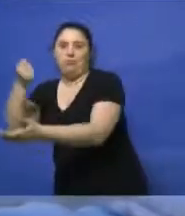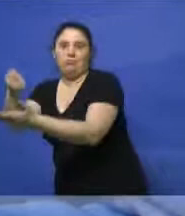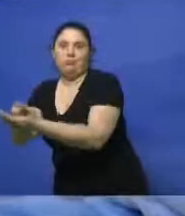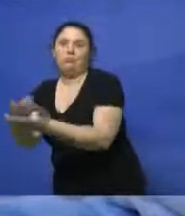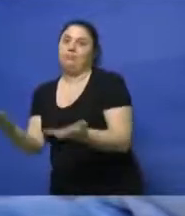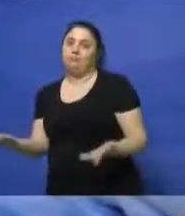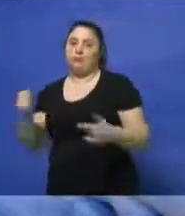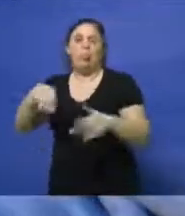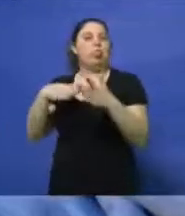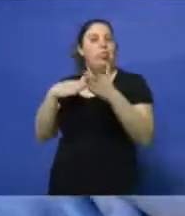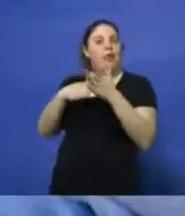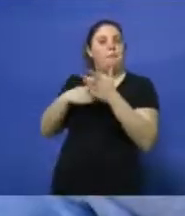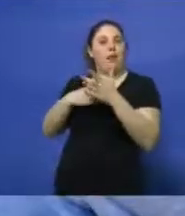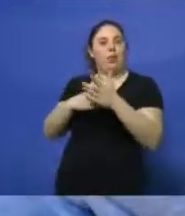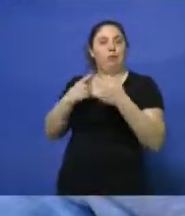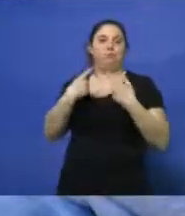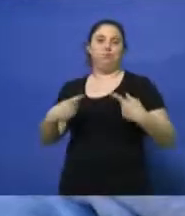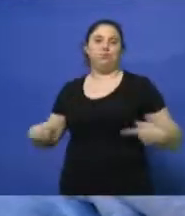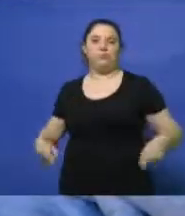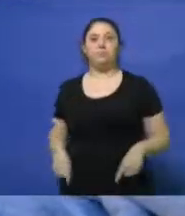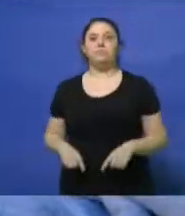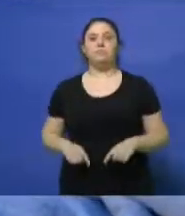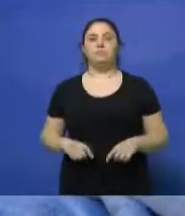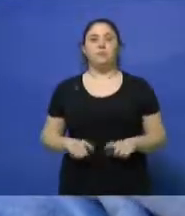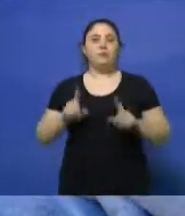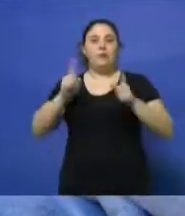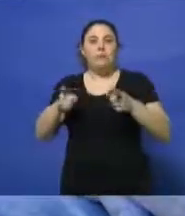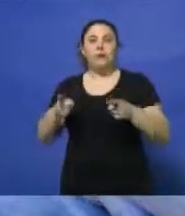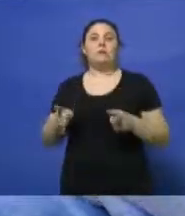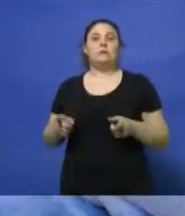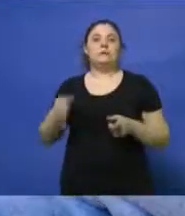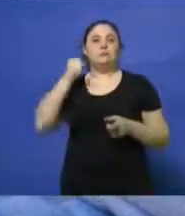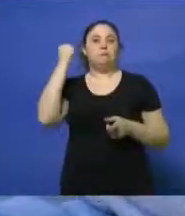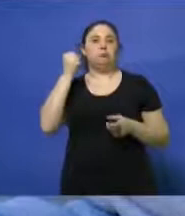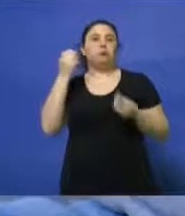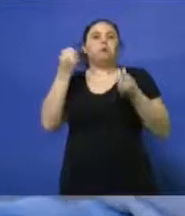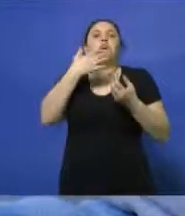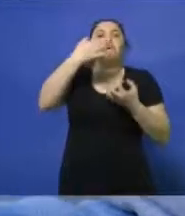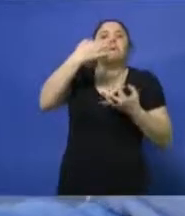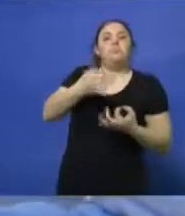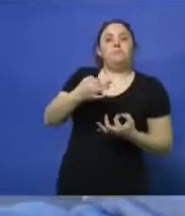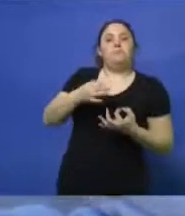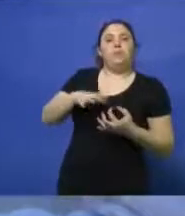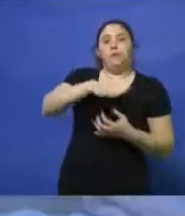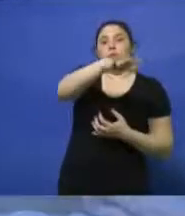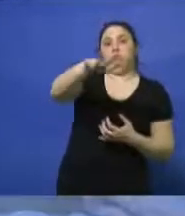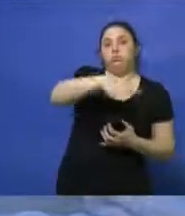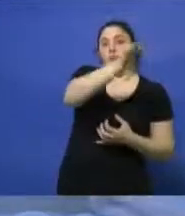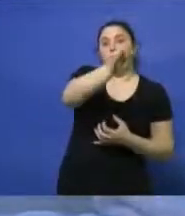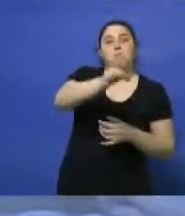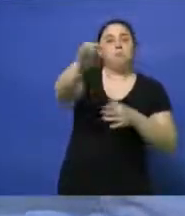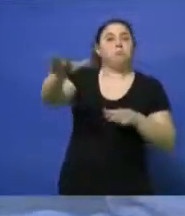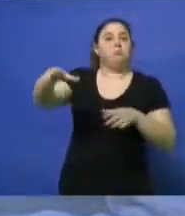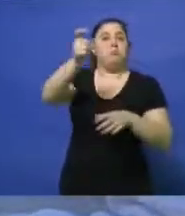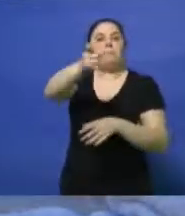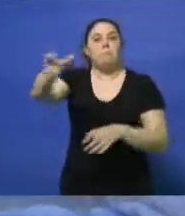que haga de sus propios recursos. También es cierto que hay un sector importante de la población que hoy siente que sus